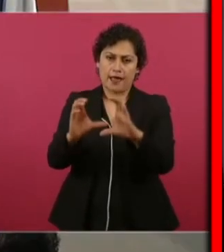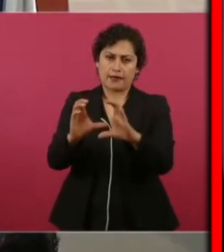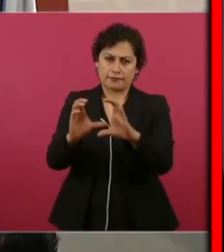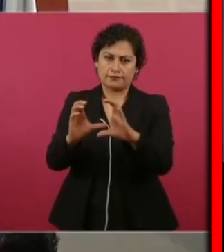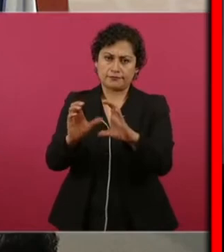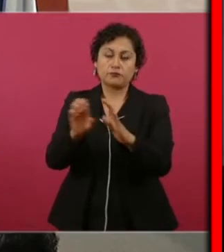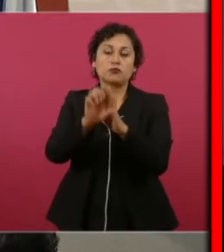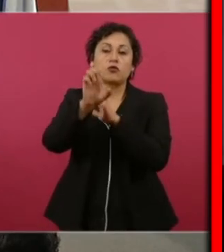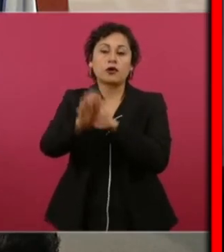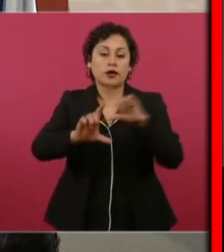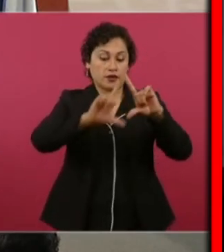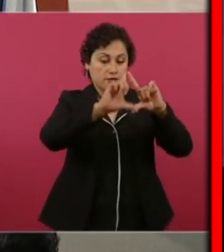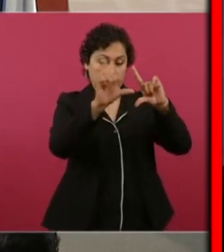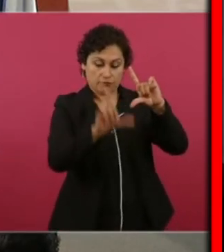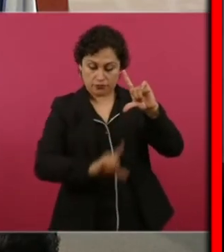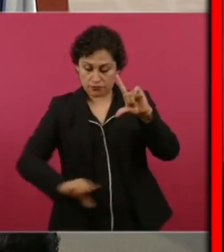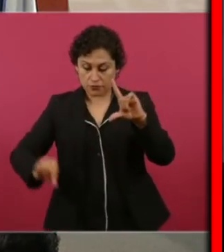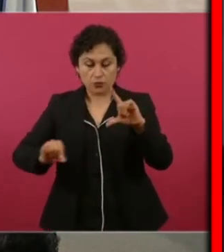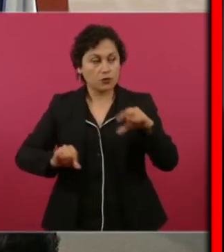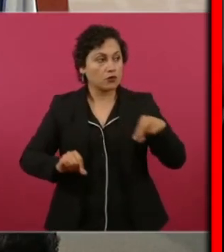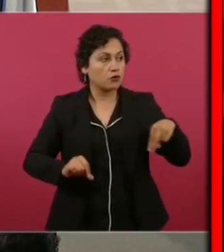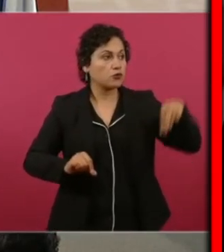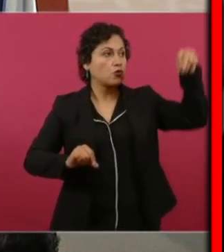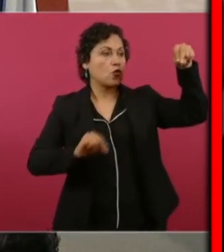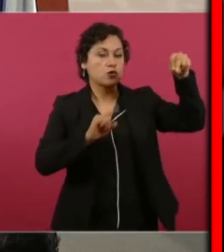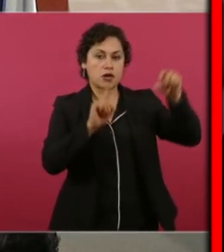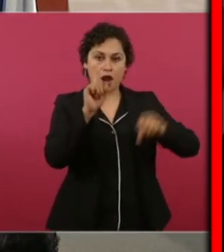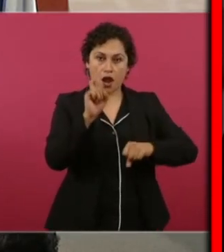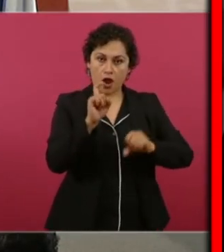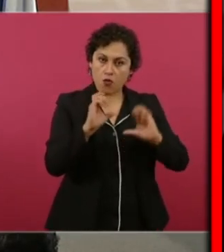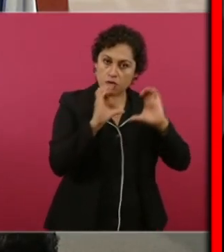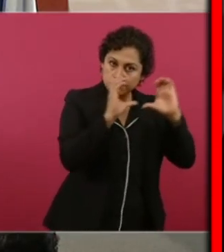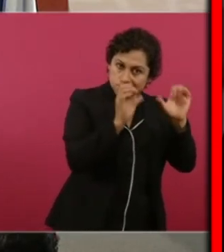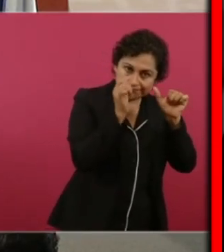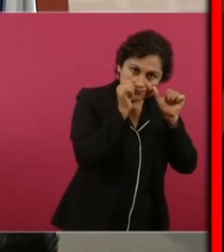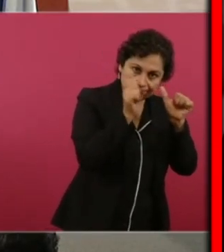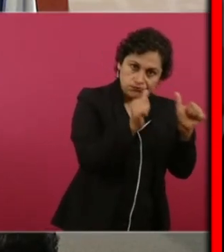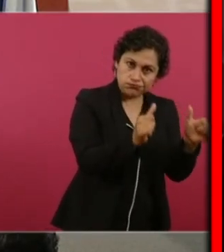eso se tiene que cuidar mucho.